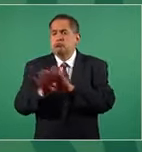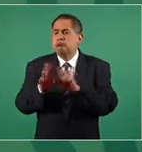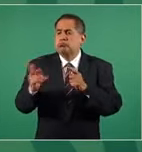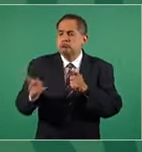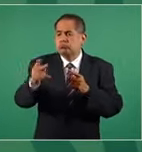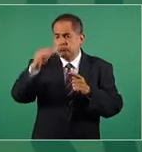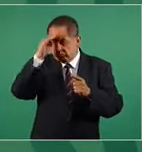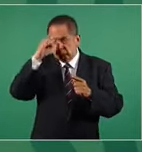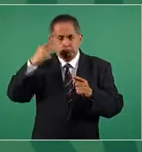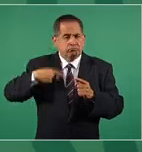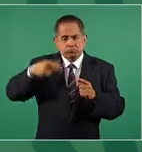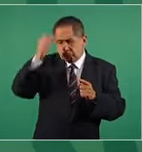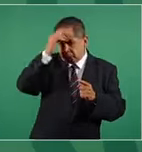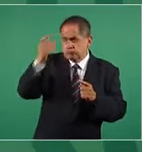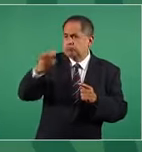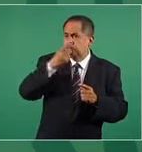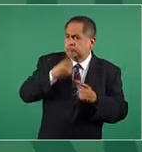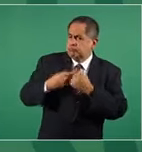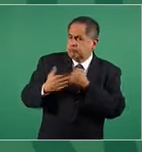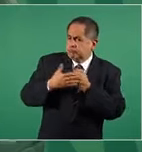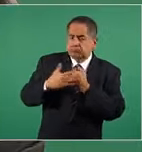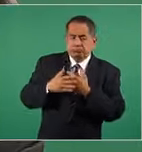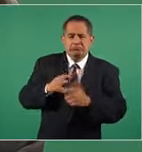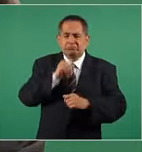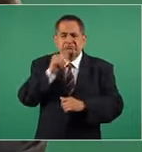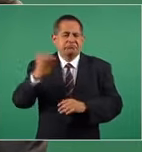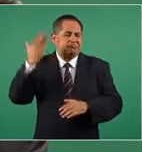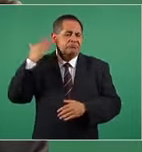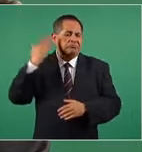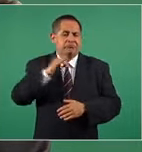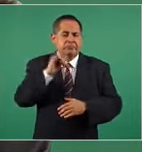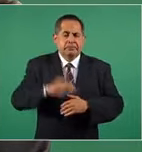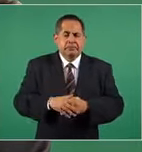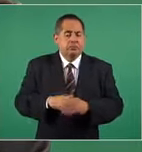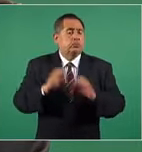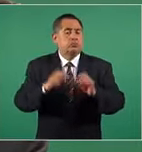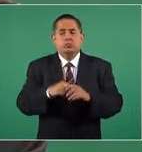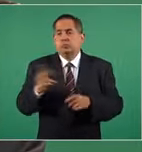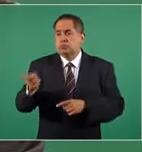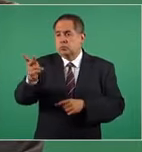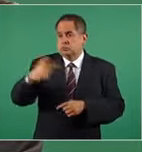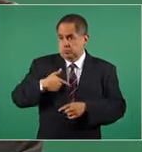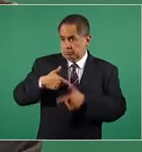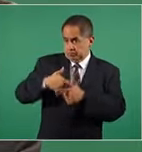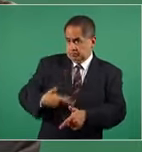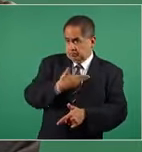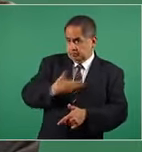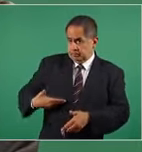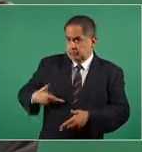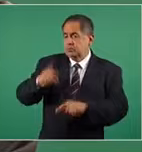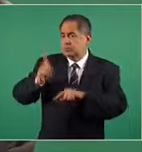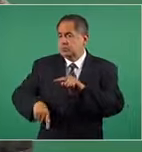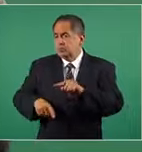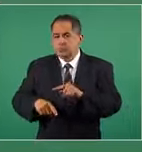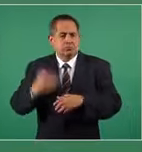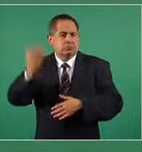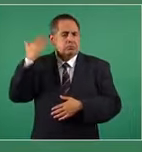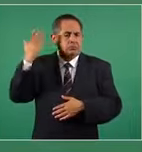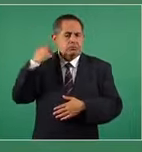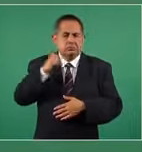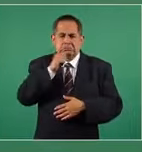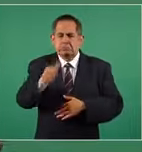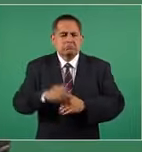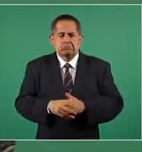del plebiscito, de la revocación del mandato, pero era el